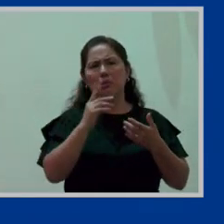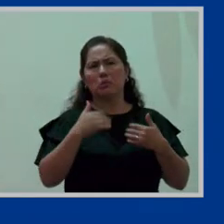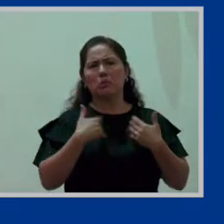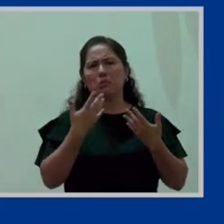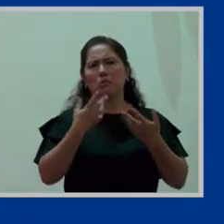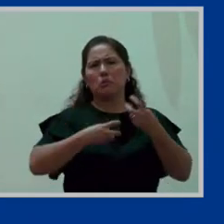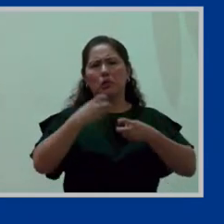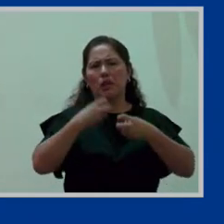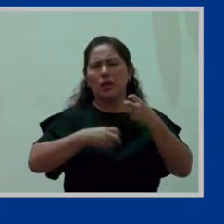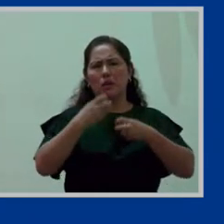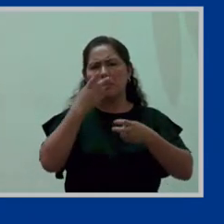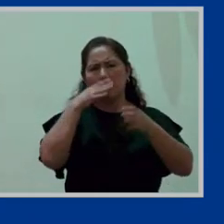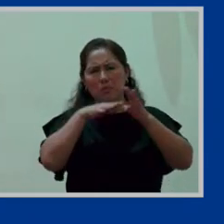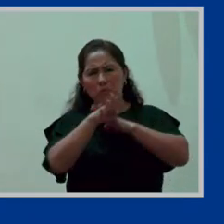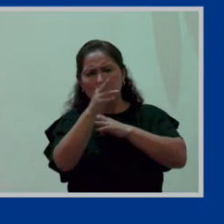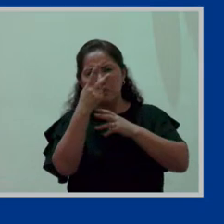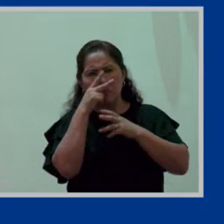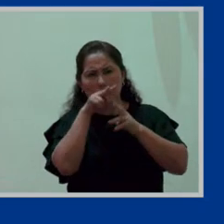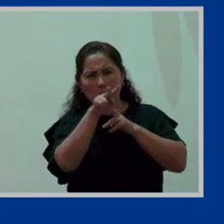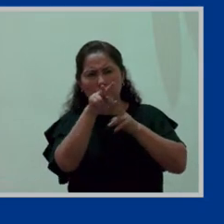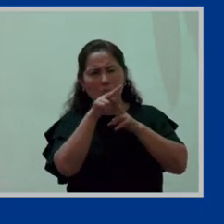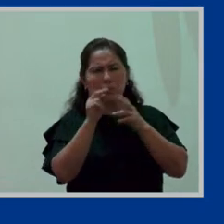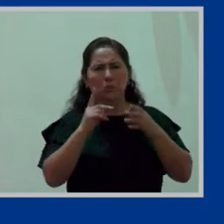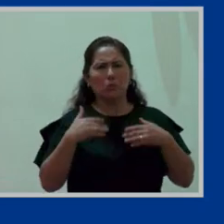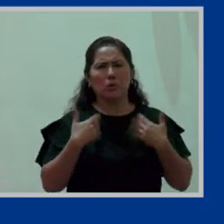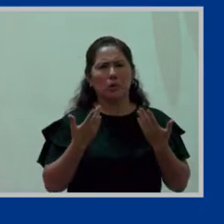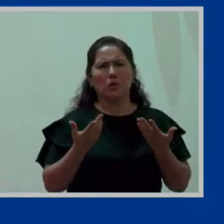hay ninguna filtración en cuanto a visión,